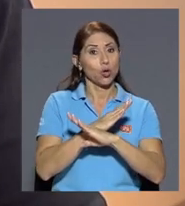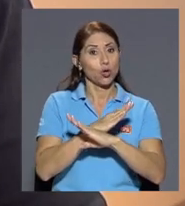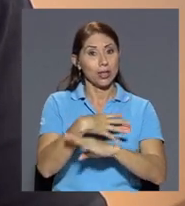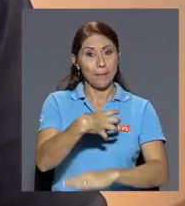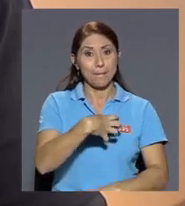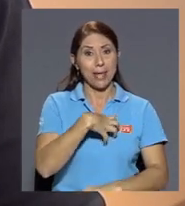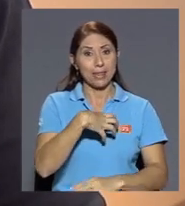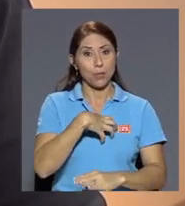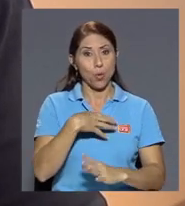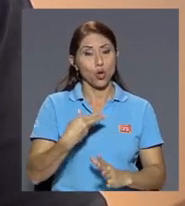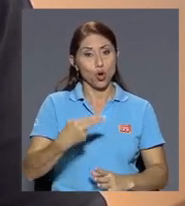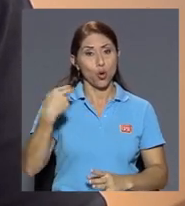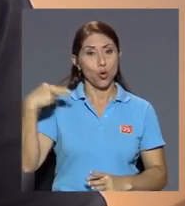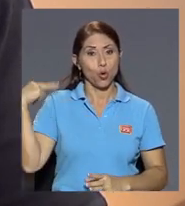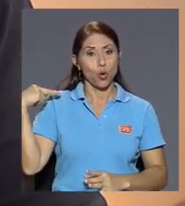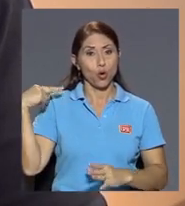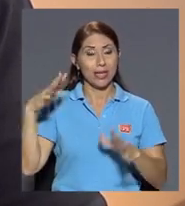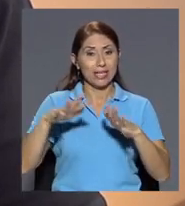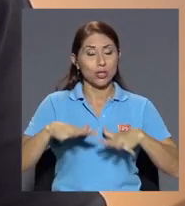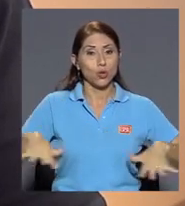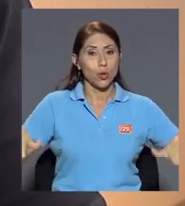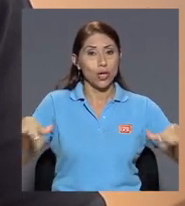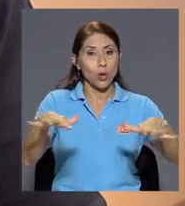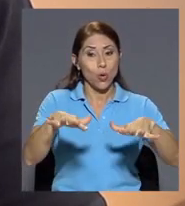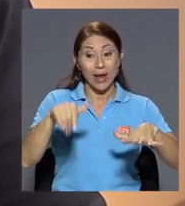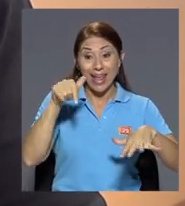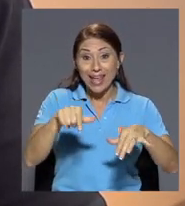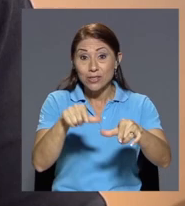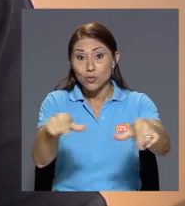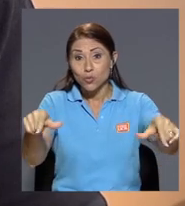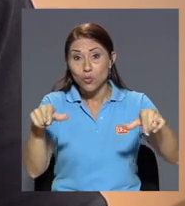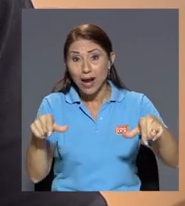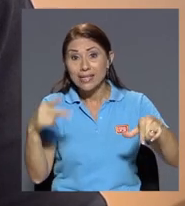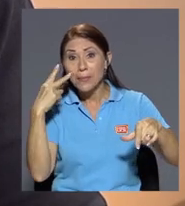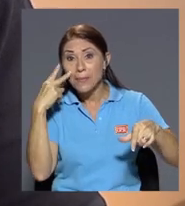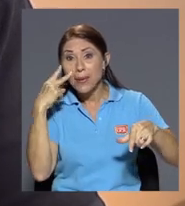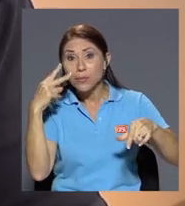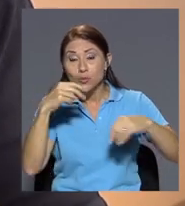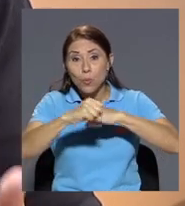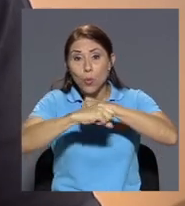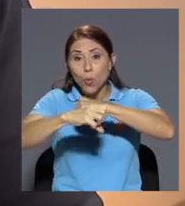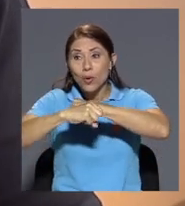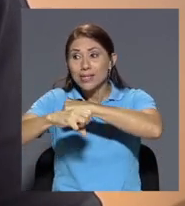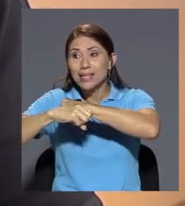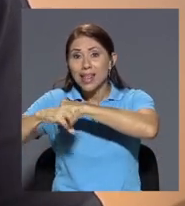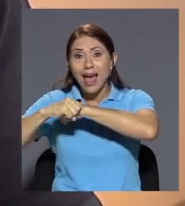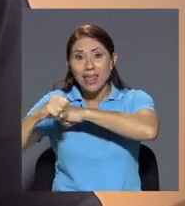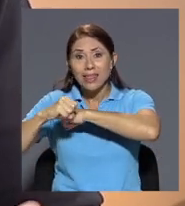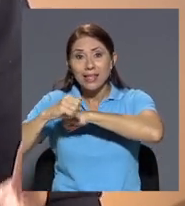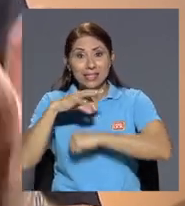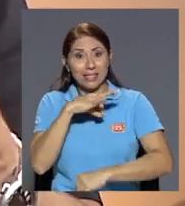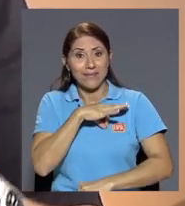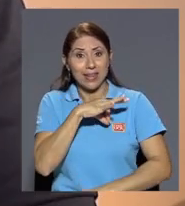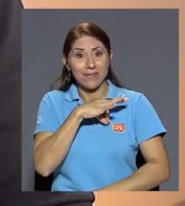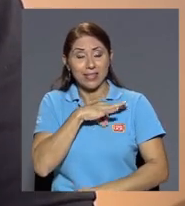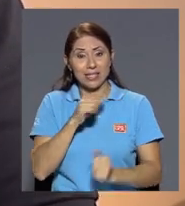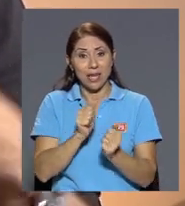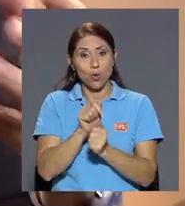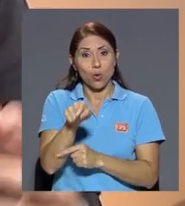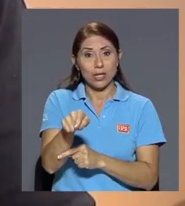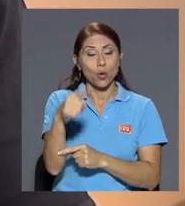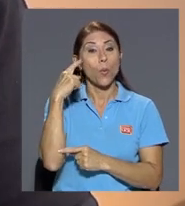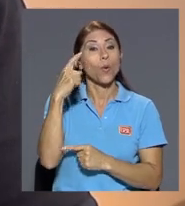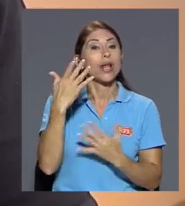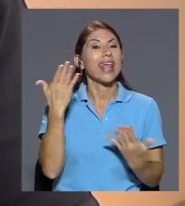de sus entornos de repente vemos que la publicidad como tal se beneficia de eso en la medida de que